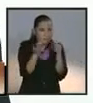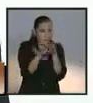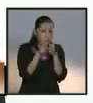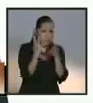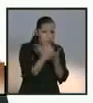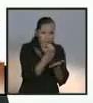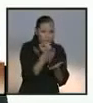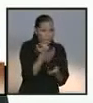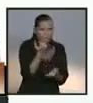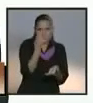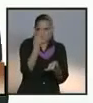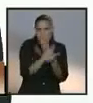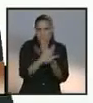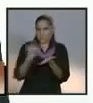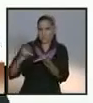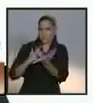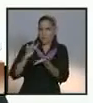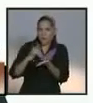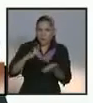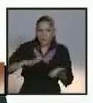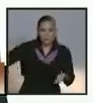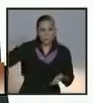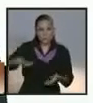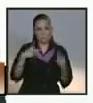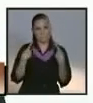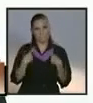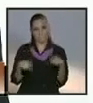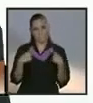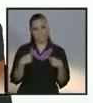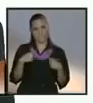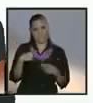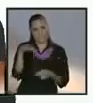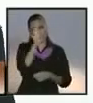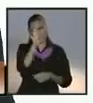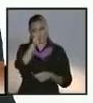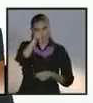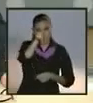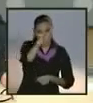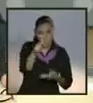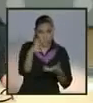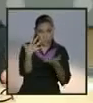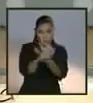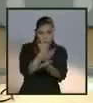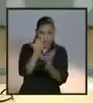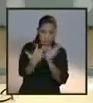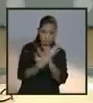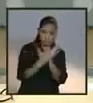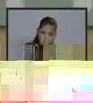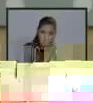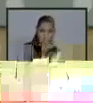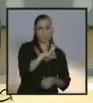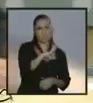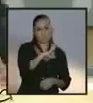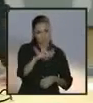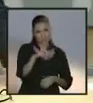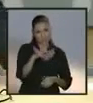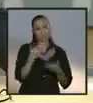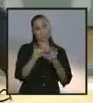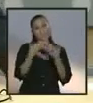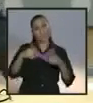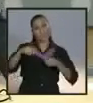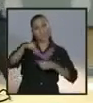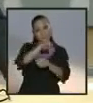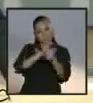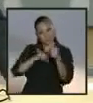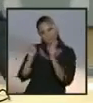sólo se gana si lo ganas tú. Señor Gabriel Cuadri, ha terminado el tiempo. Muchas gracias. Enrique Peña